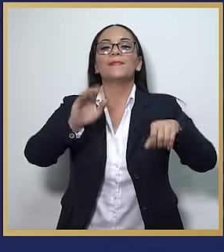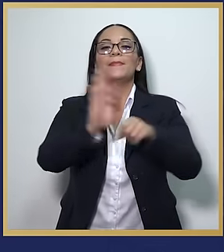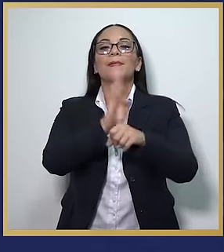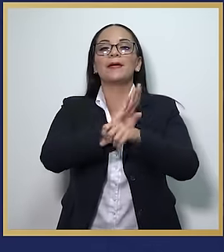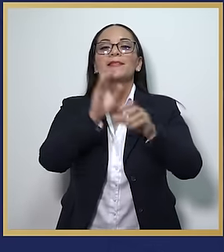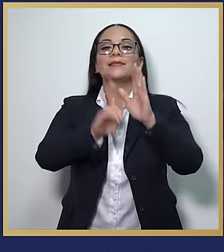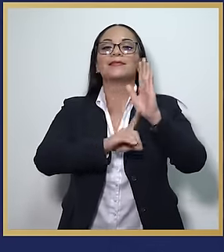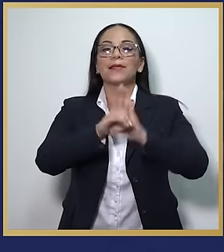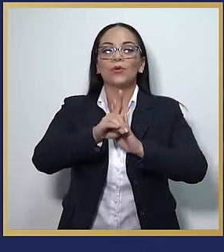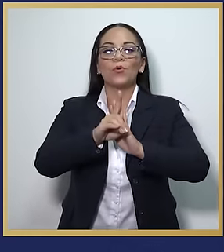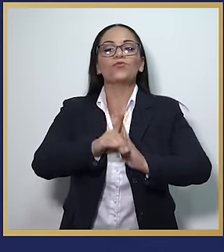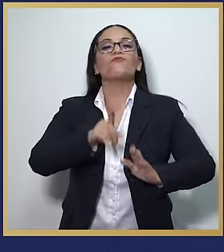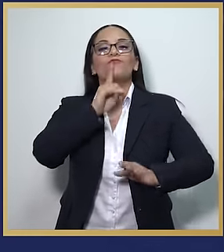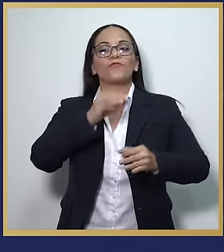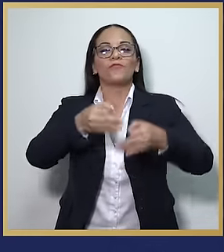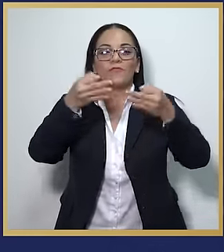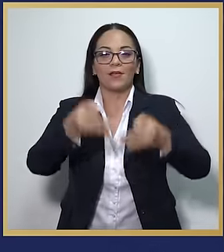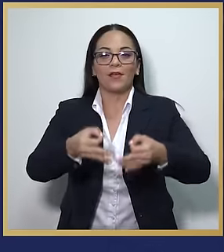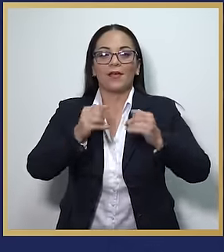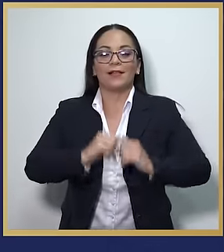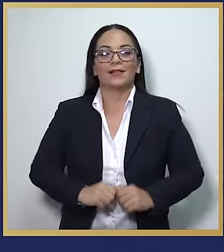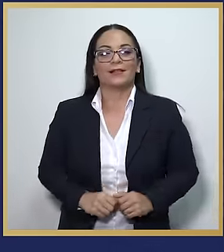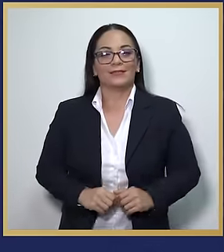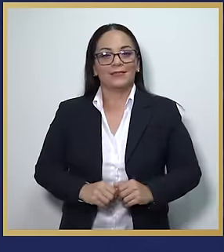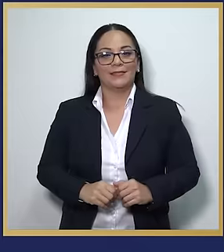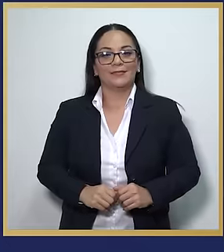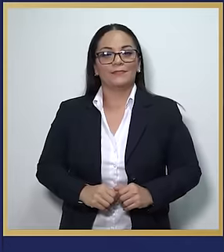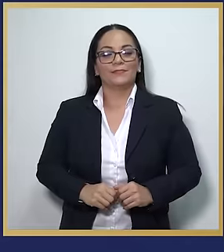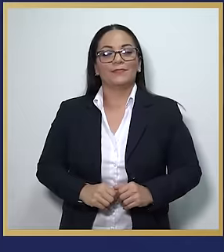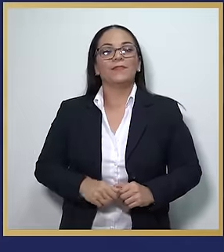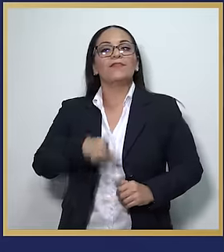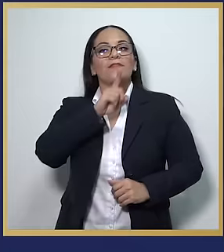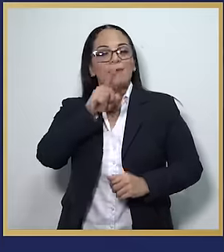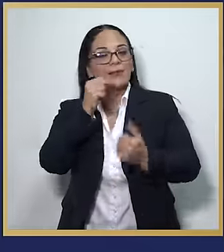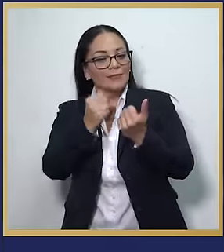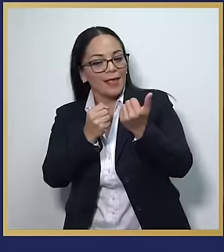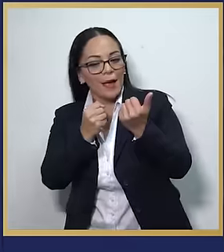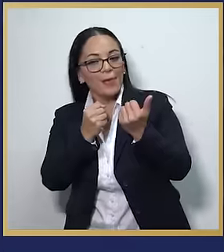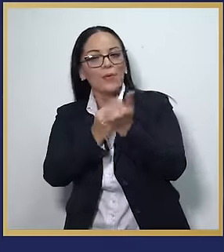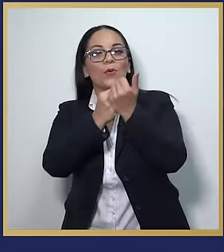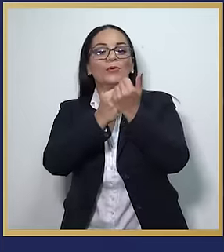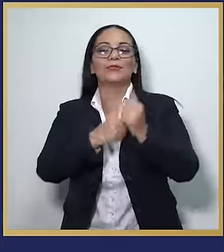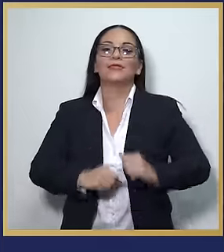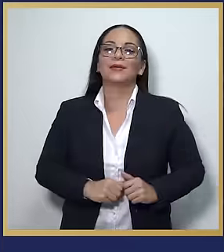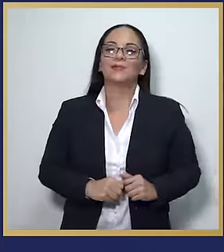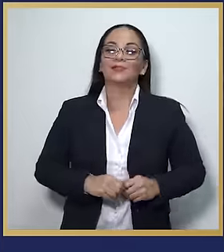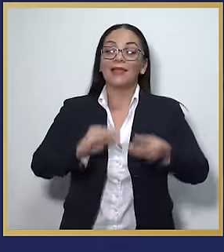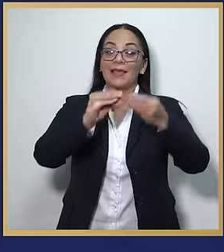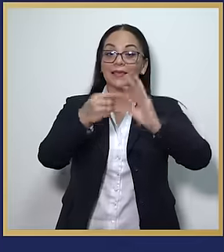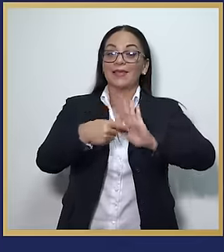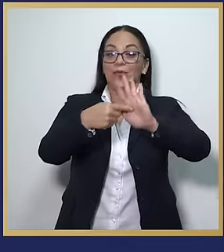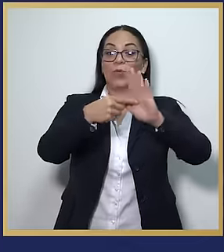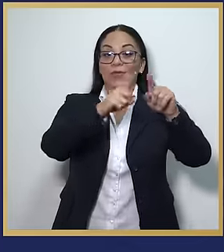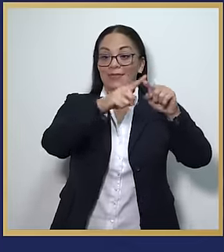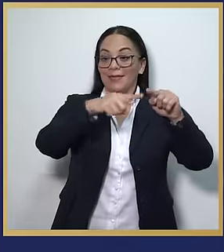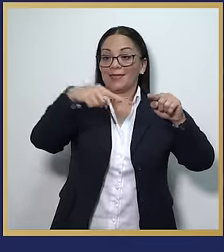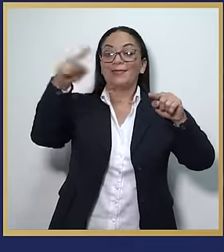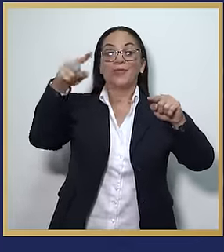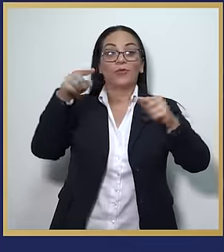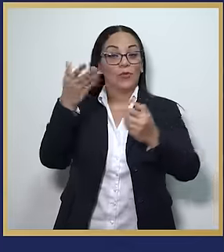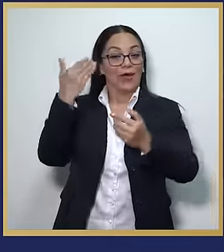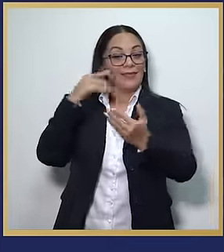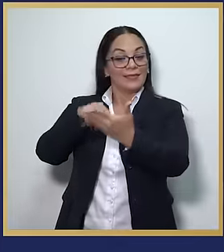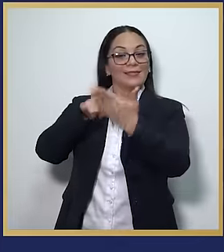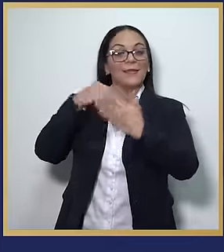de banca de desarrollo de verdad que los quiere apoyar. Los indicadores de crecimiento que nos